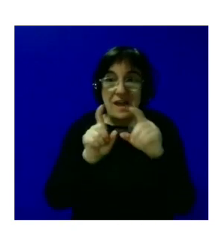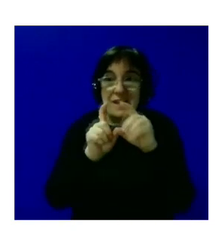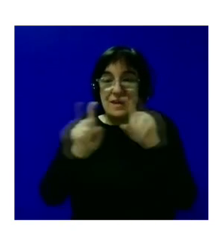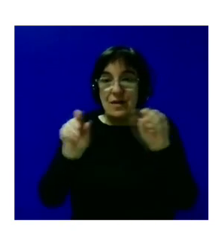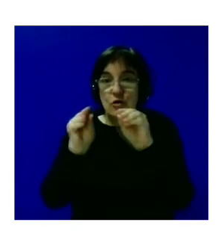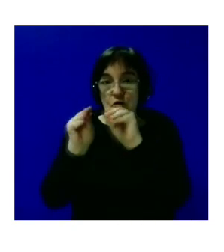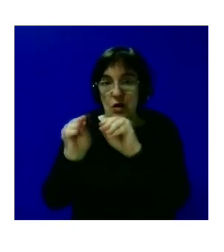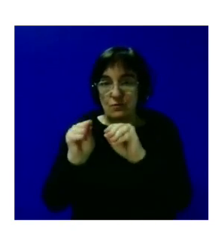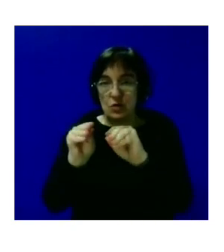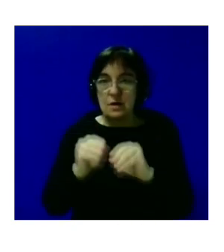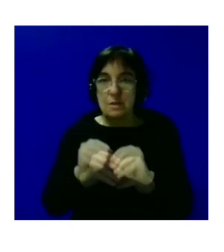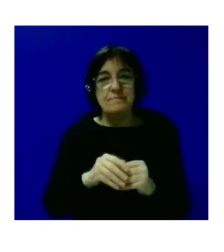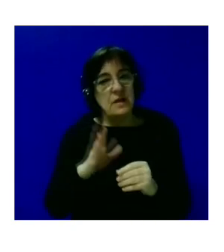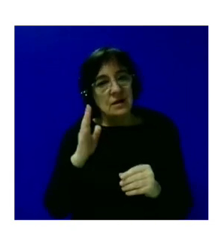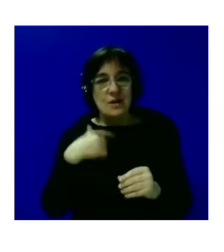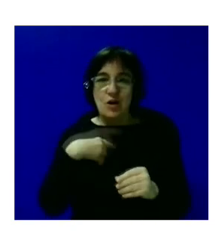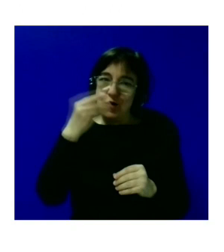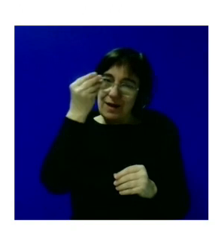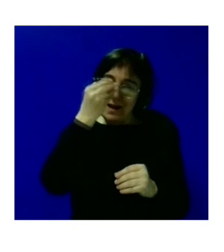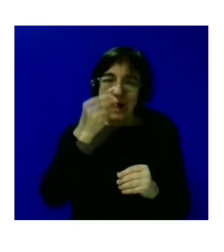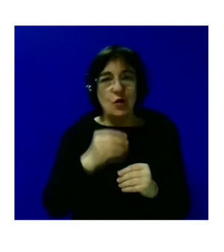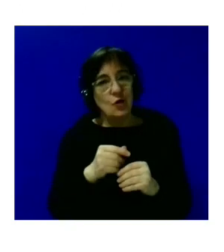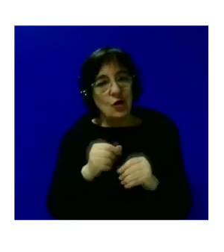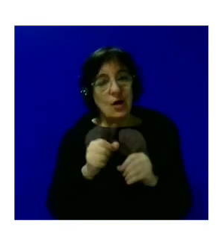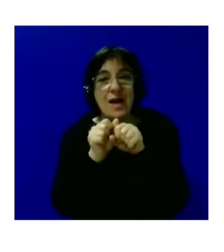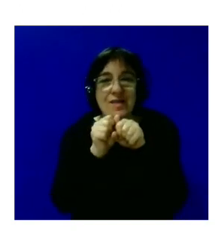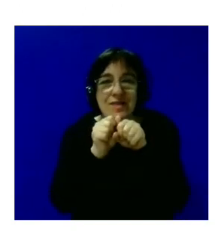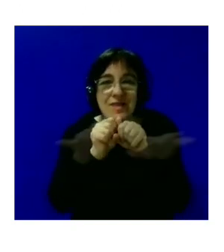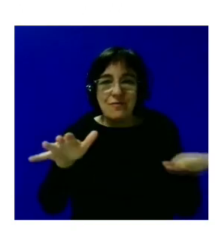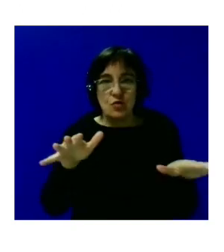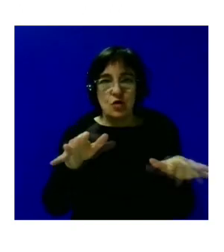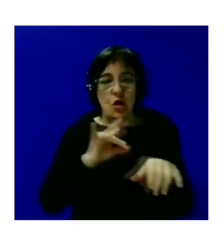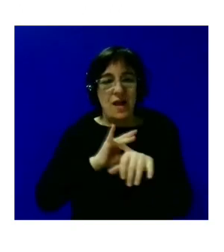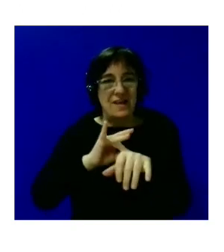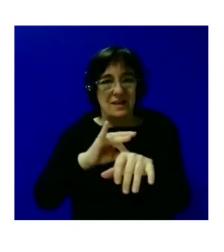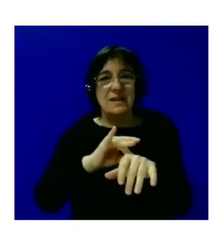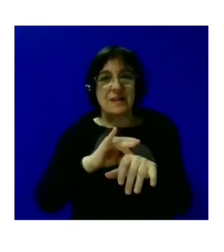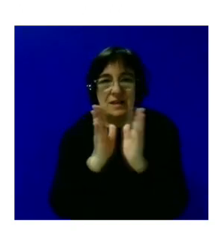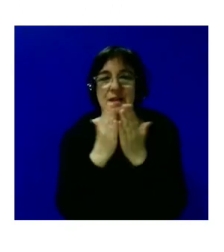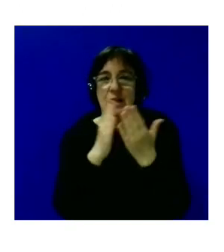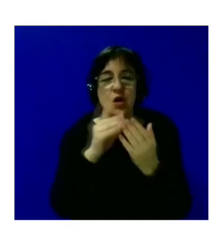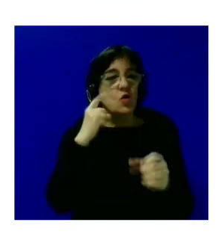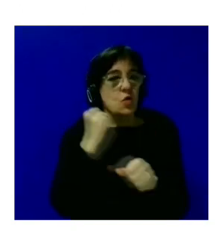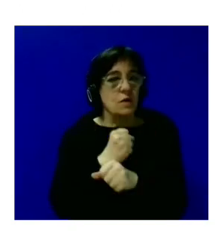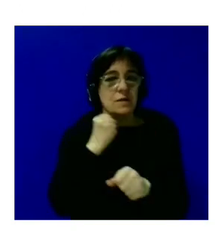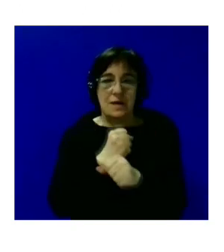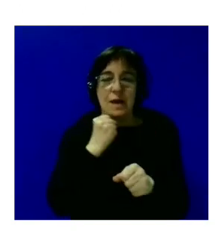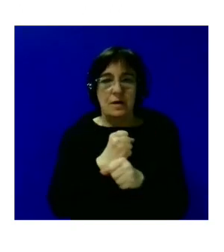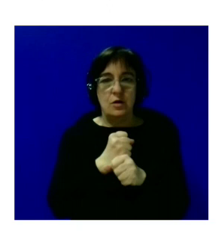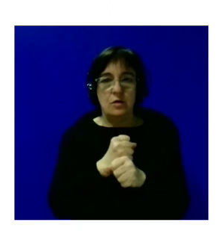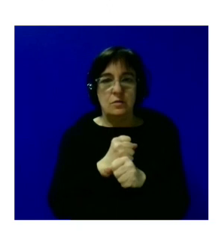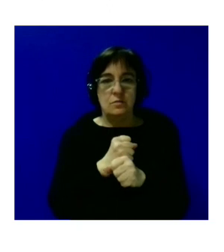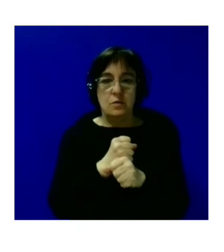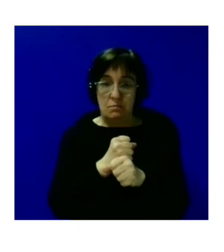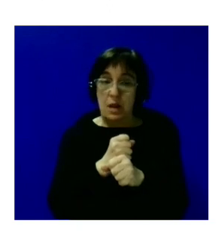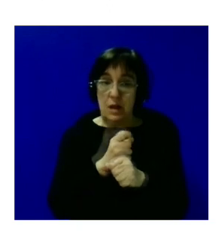entonces ahí yo creo que la difusión de estas guías va a ser una labor que ya te digo que por un lado va a